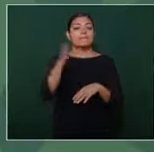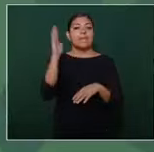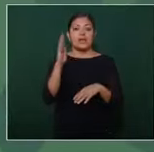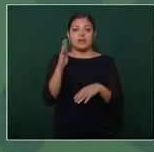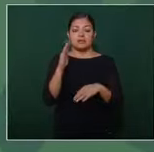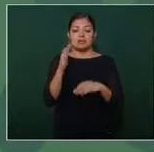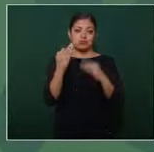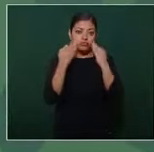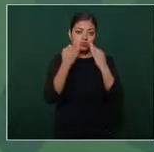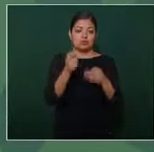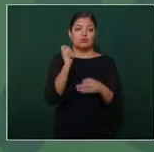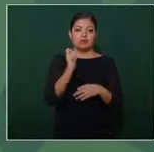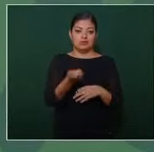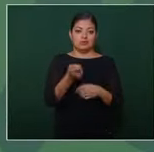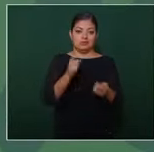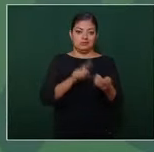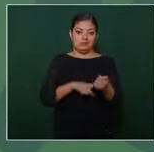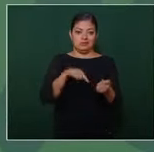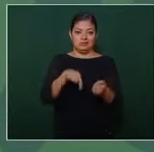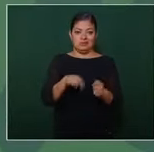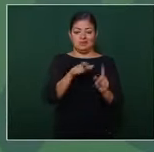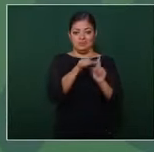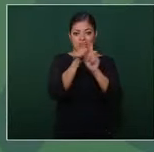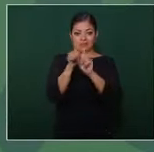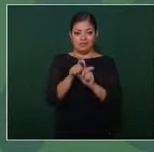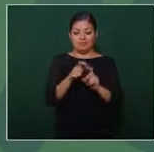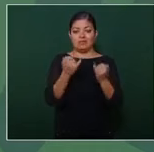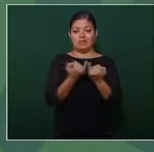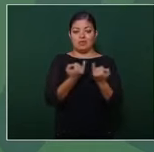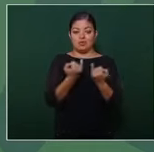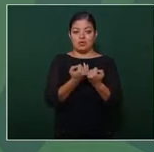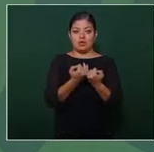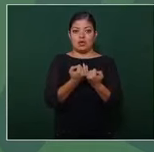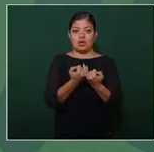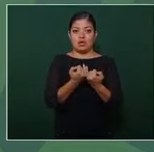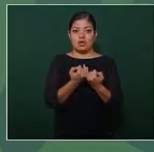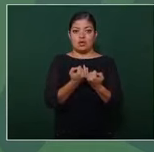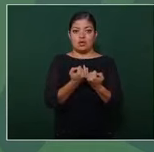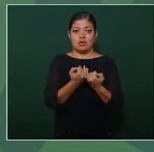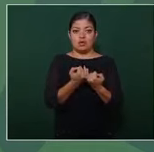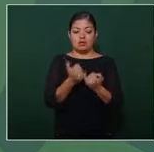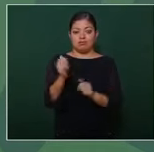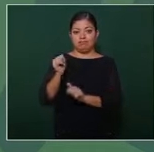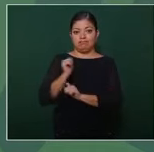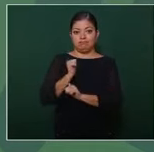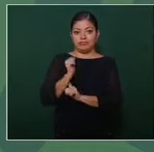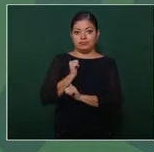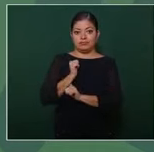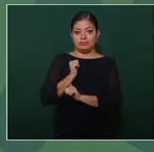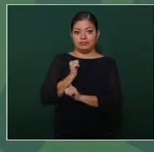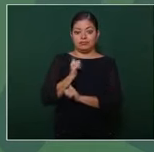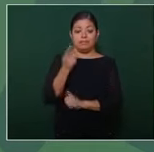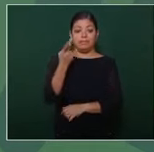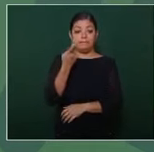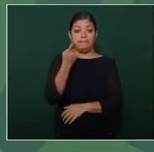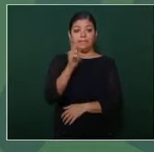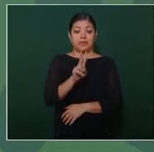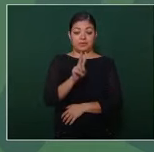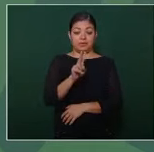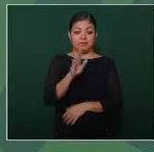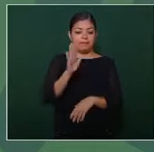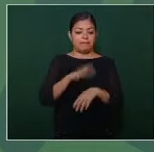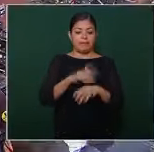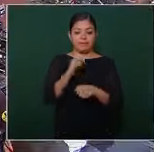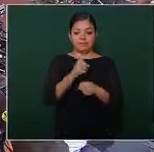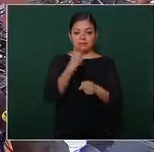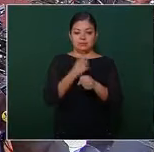de la guardia nacional y de las fuerzas armadas y en Vallarta en especial